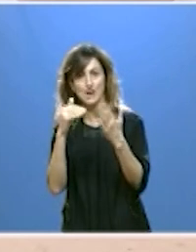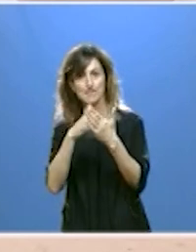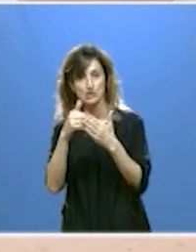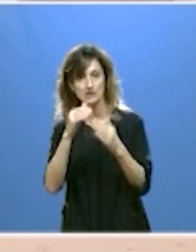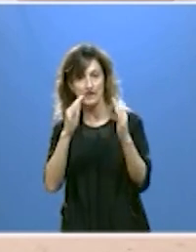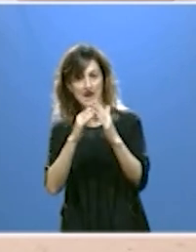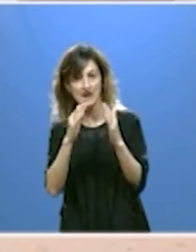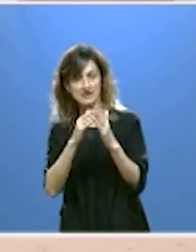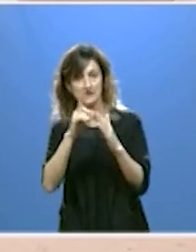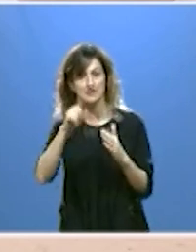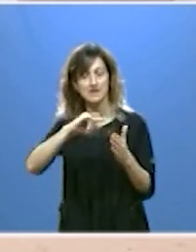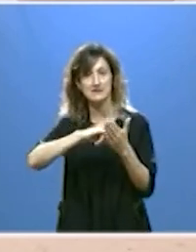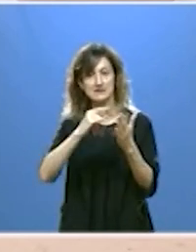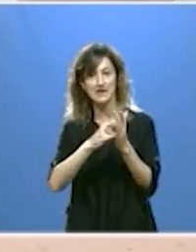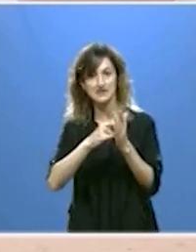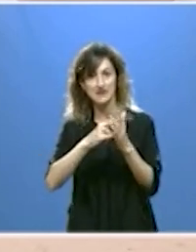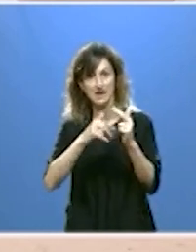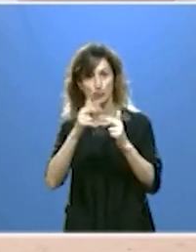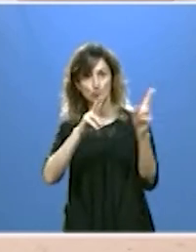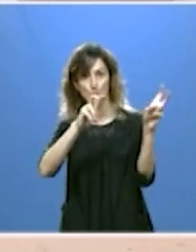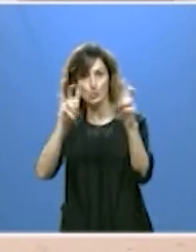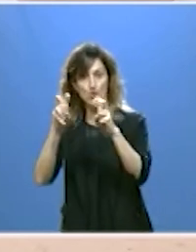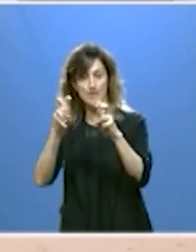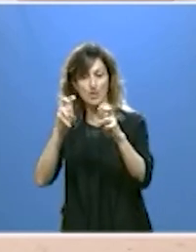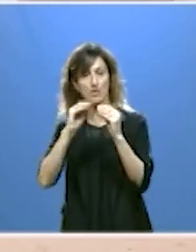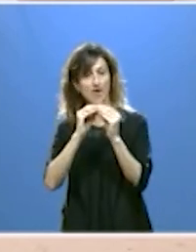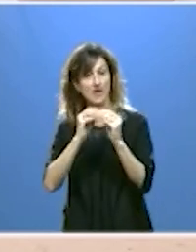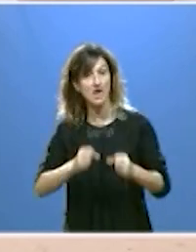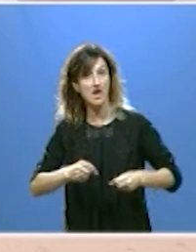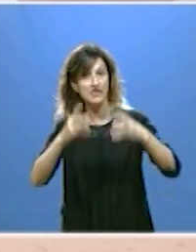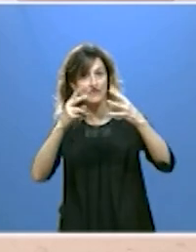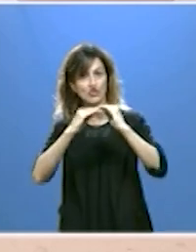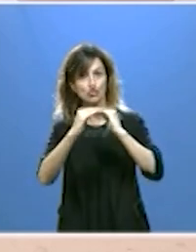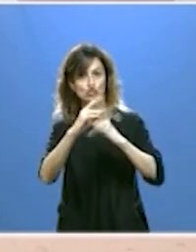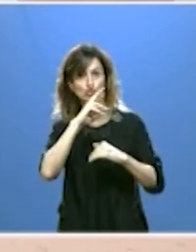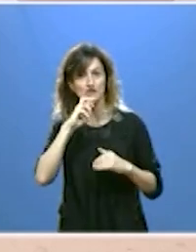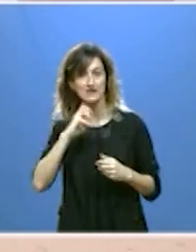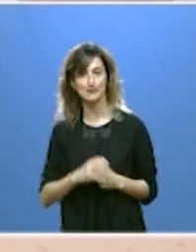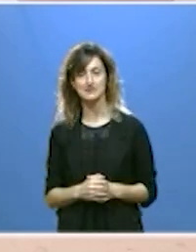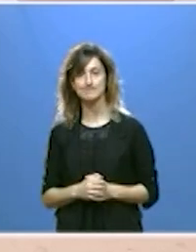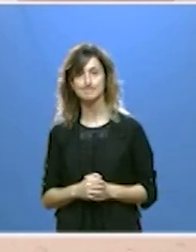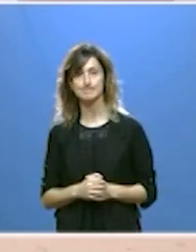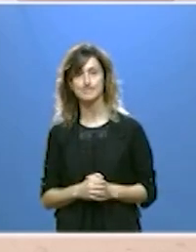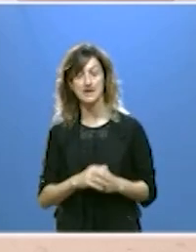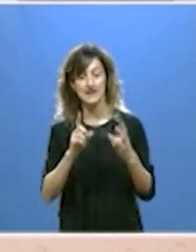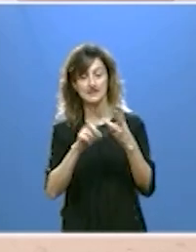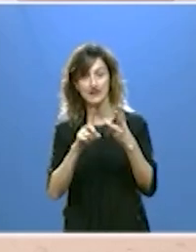viviendas y técnicas de construcción novedosas para hacer edificios más sostenibles una tercera vía persigue mantener